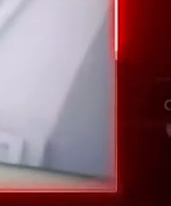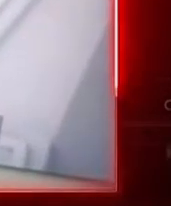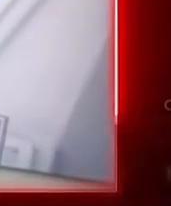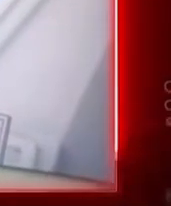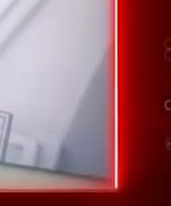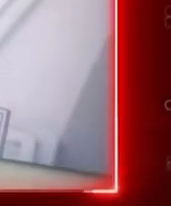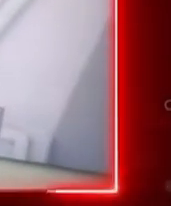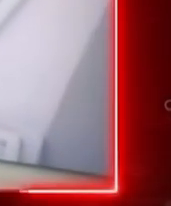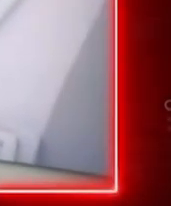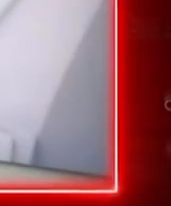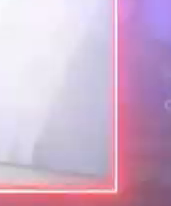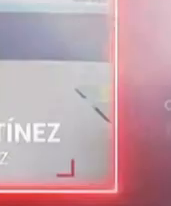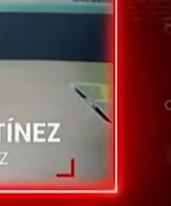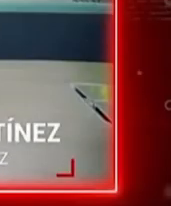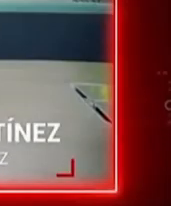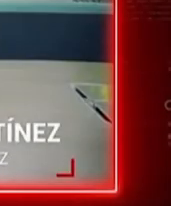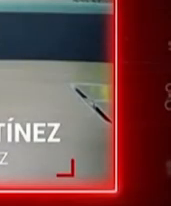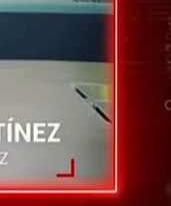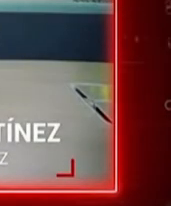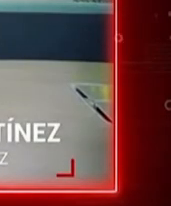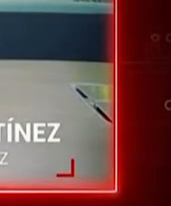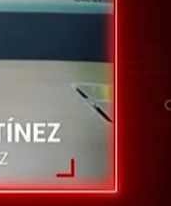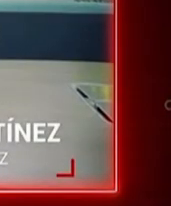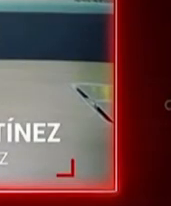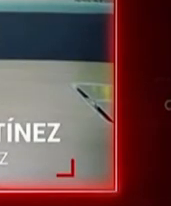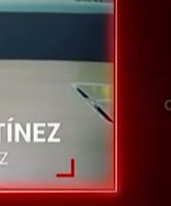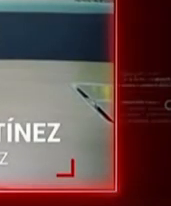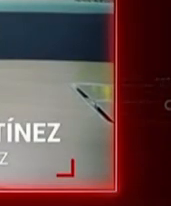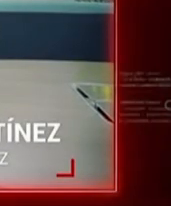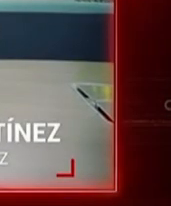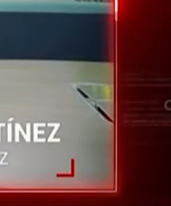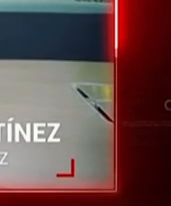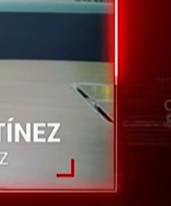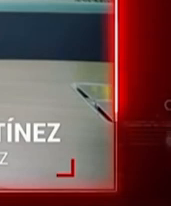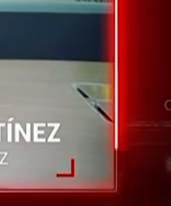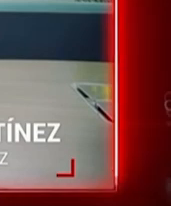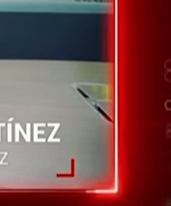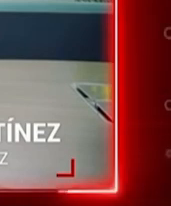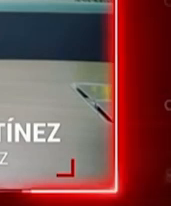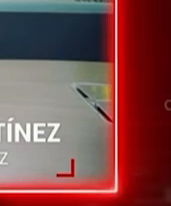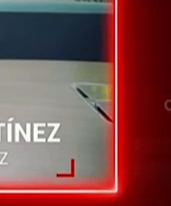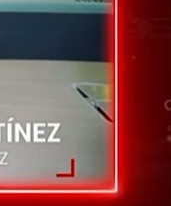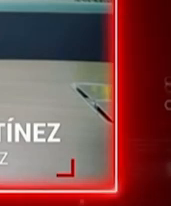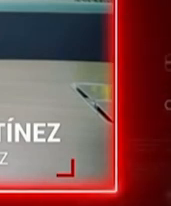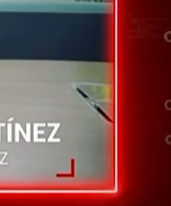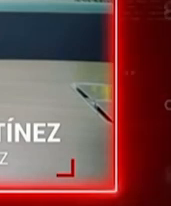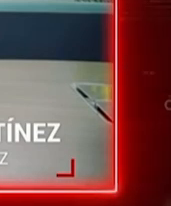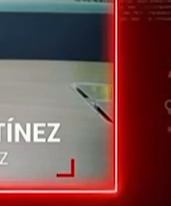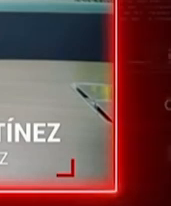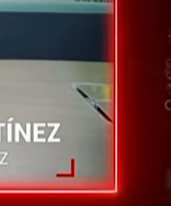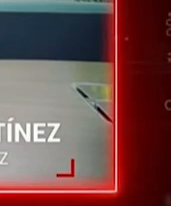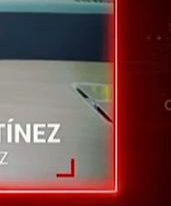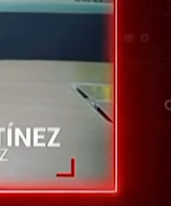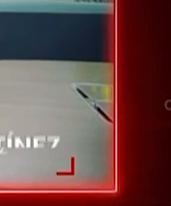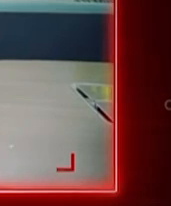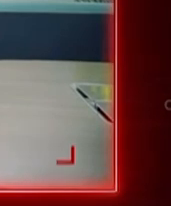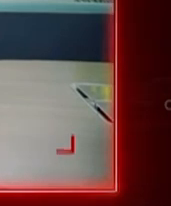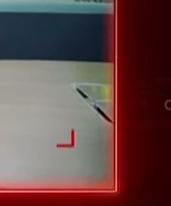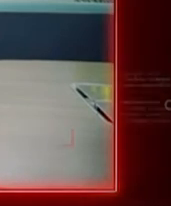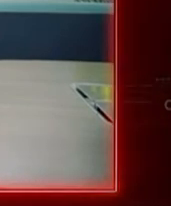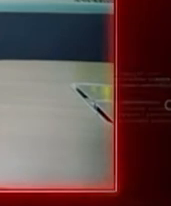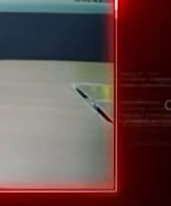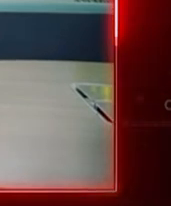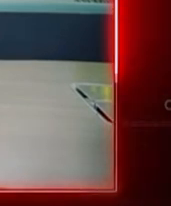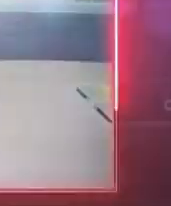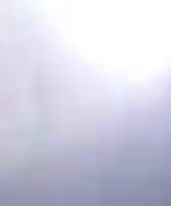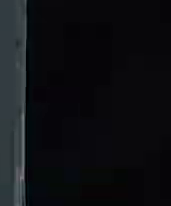Nicaragua, como Cuba. Todos deberíamos de revisar los contenidos con lupa, porque el diablo está en los